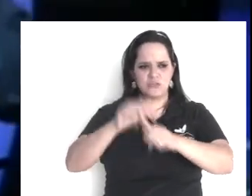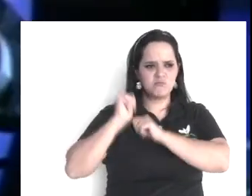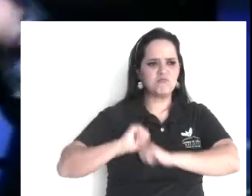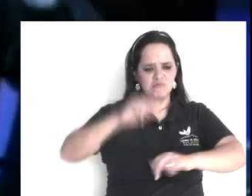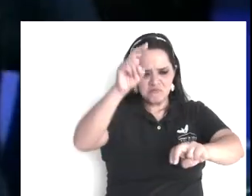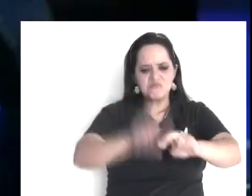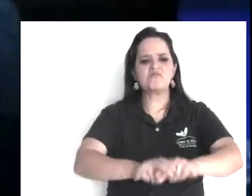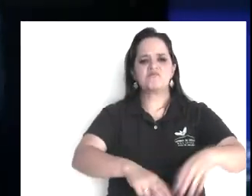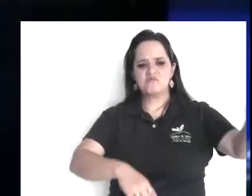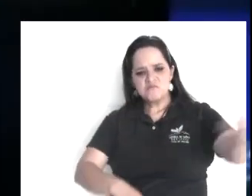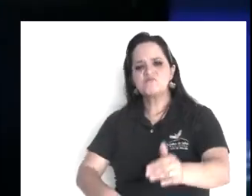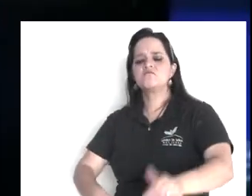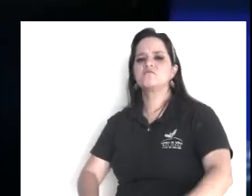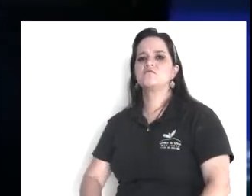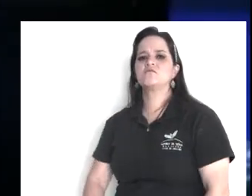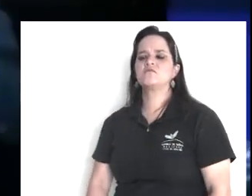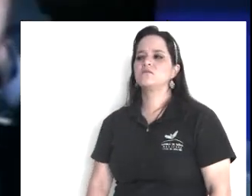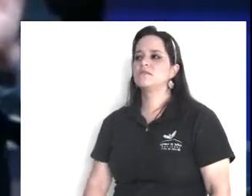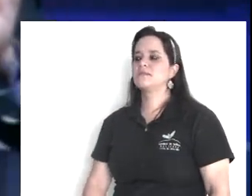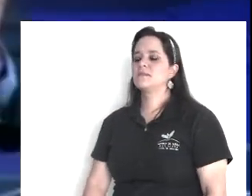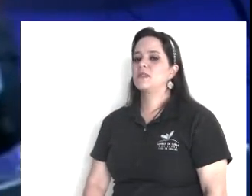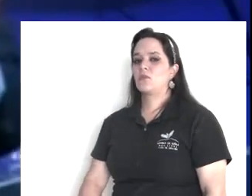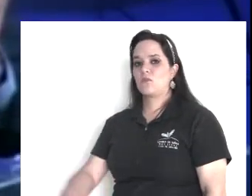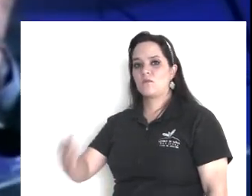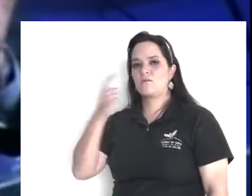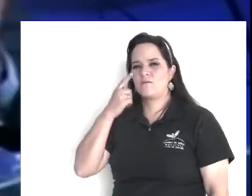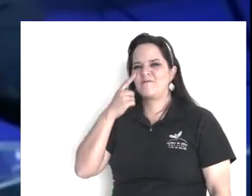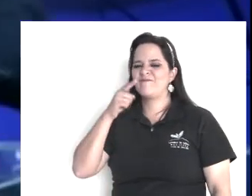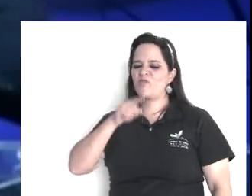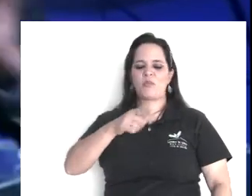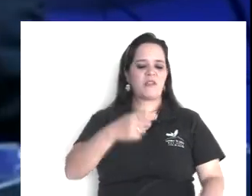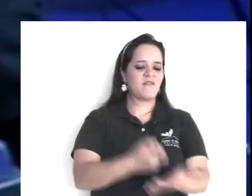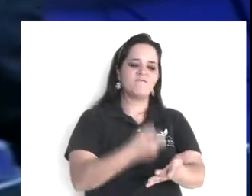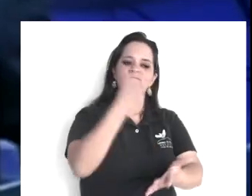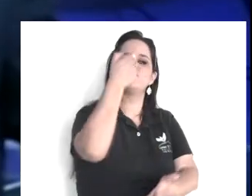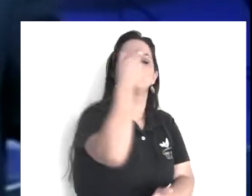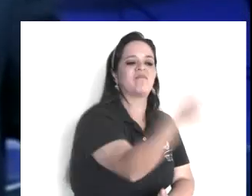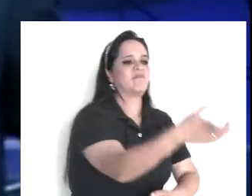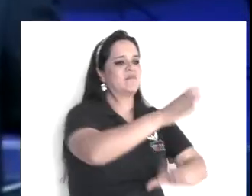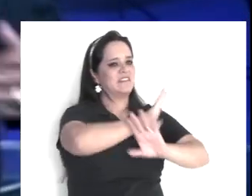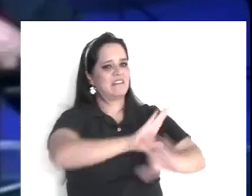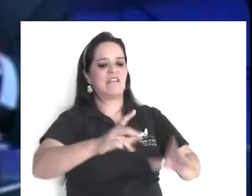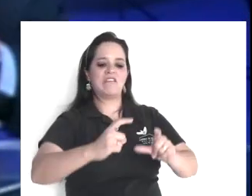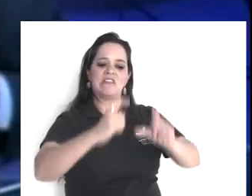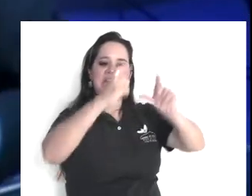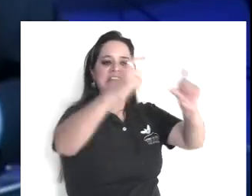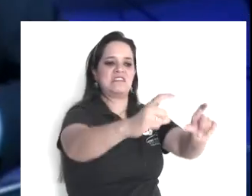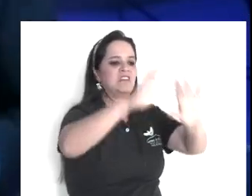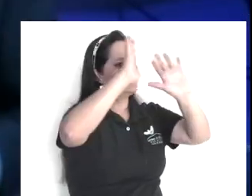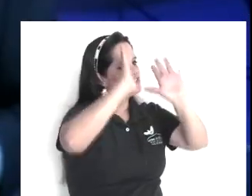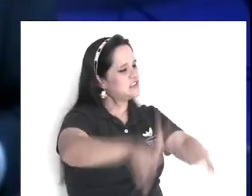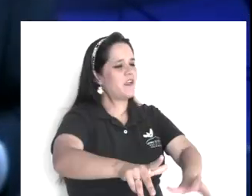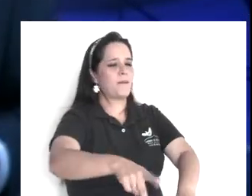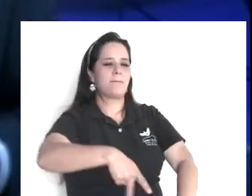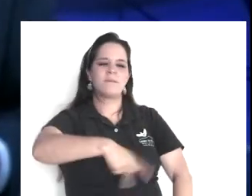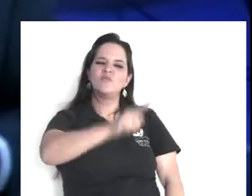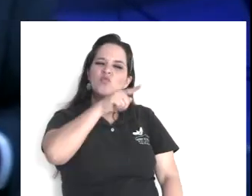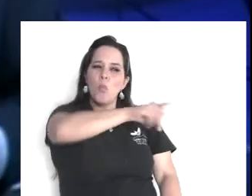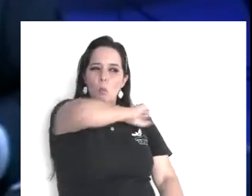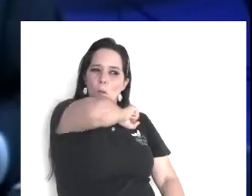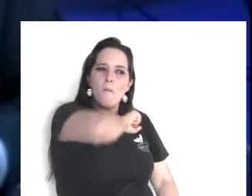nada, porque soy cristiano, acuérdate, nada más te voy a hacer una pregunta, qué mala onda, yo te llevé a la iglesia,